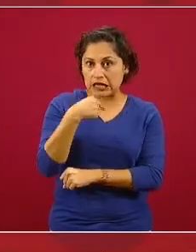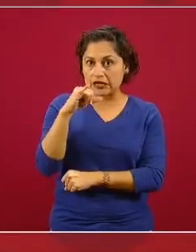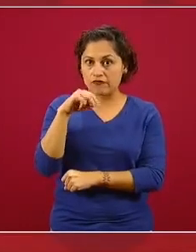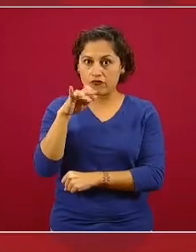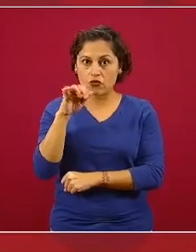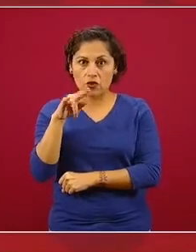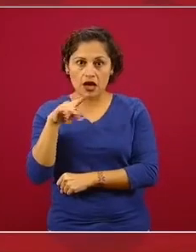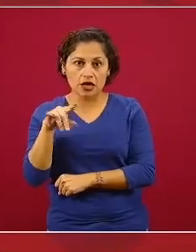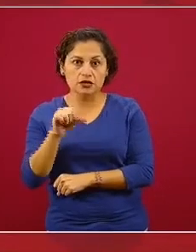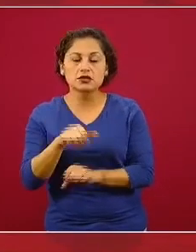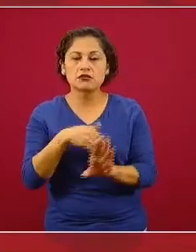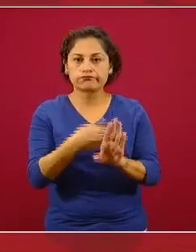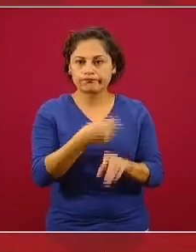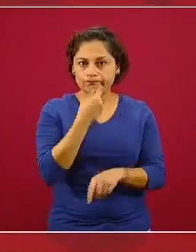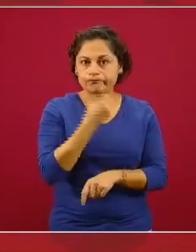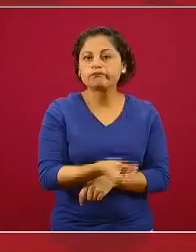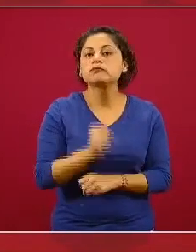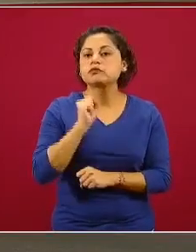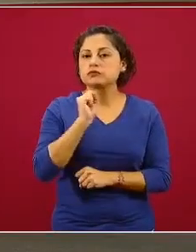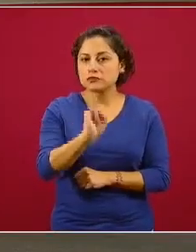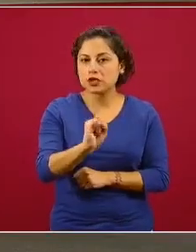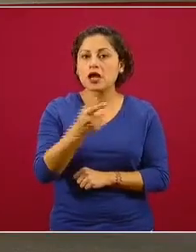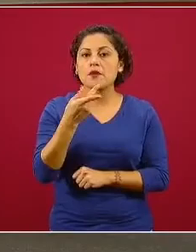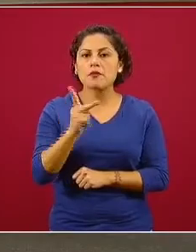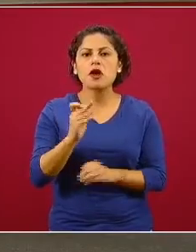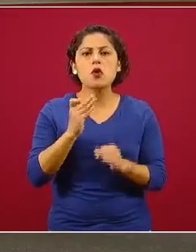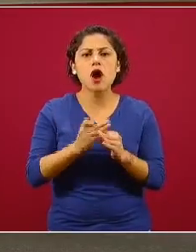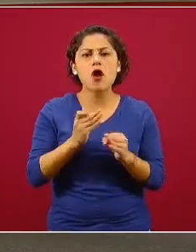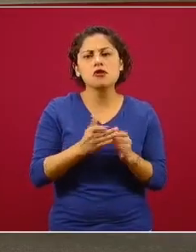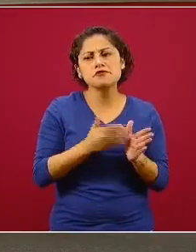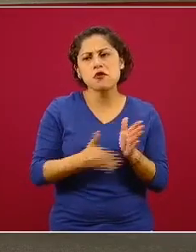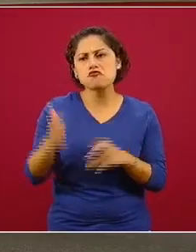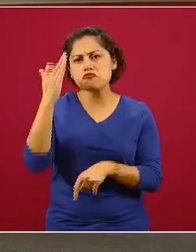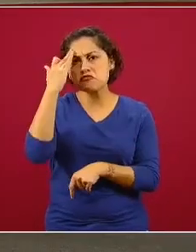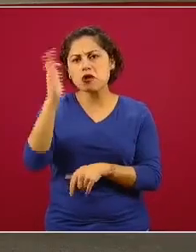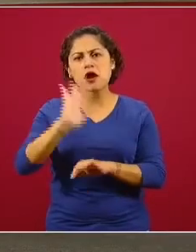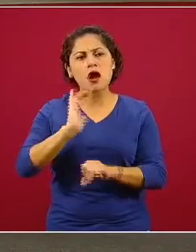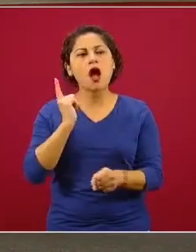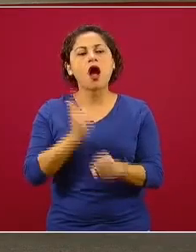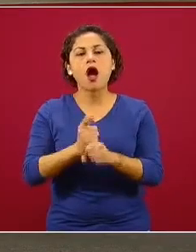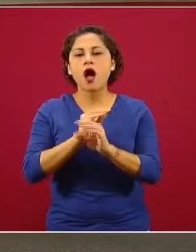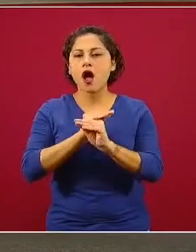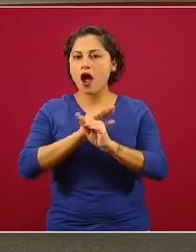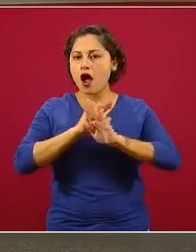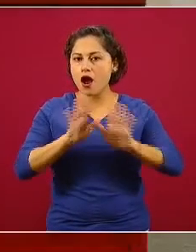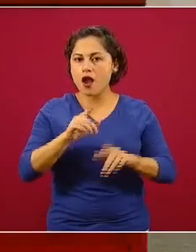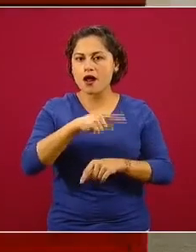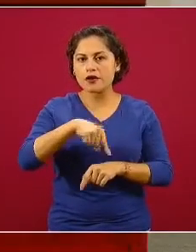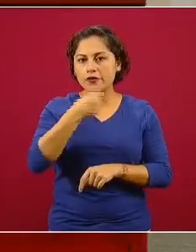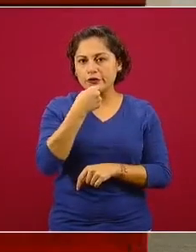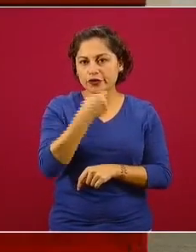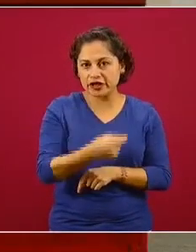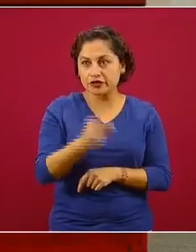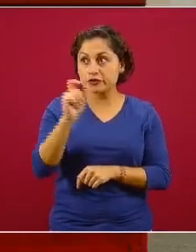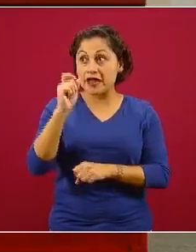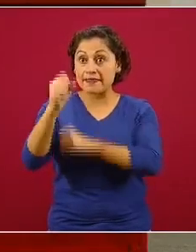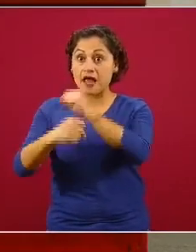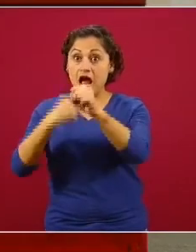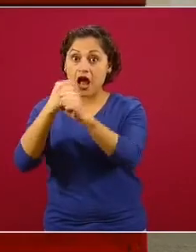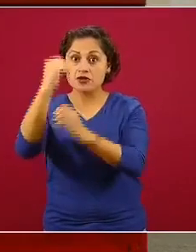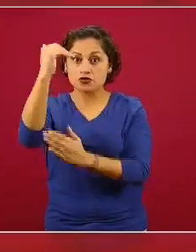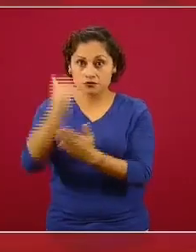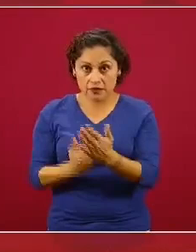las personas menores de 20 años que no tengan enfermedades crónicas no son poblaciones de riesgo. Entonces, en concreto, mi sugerencia es